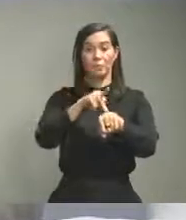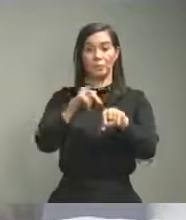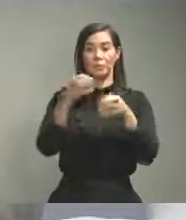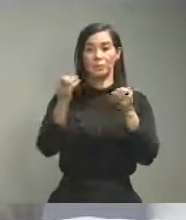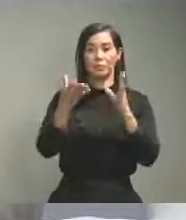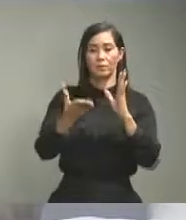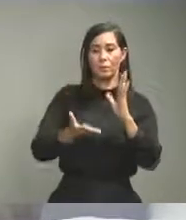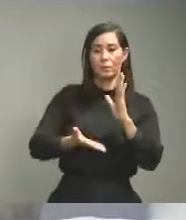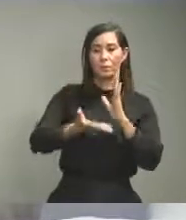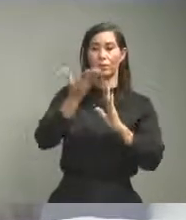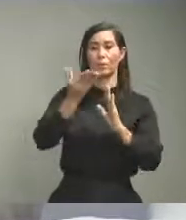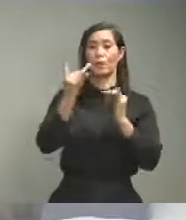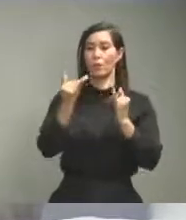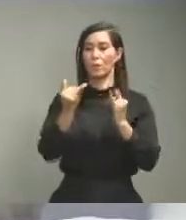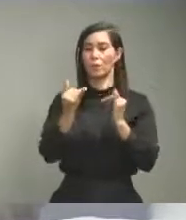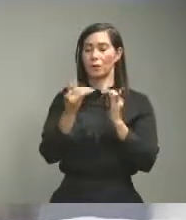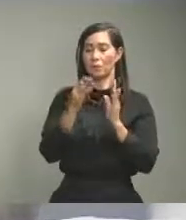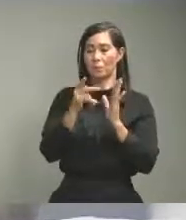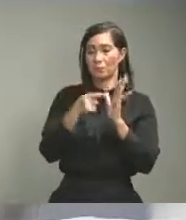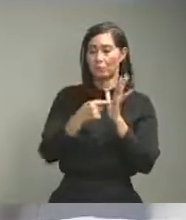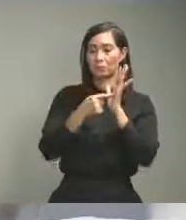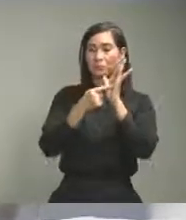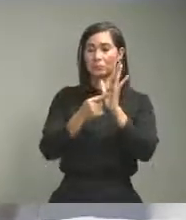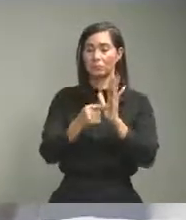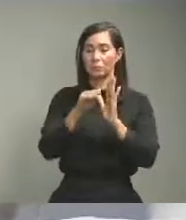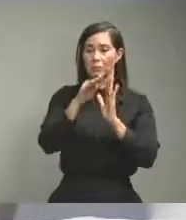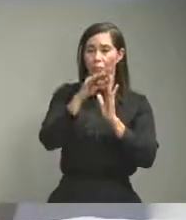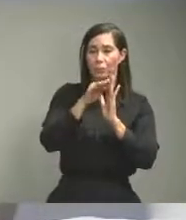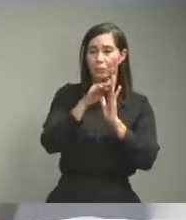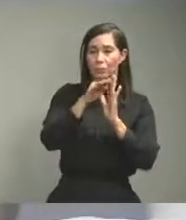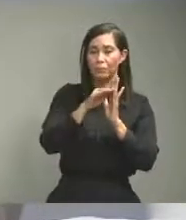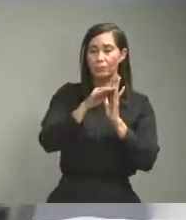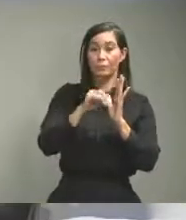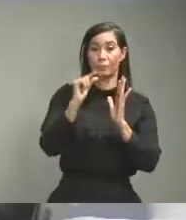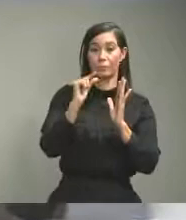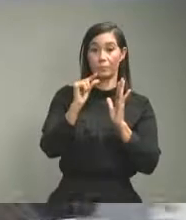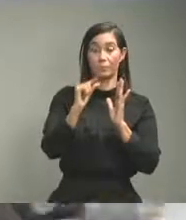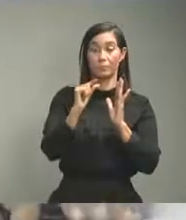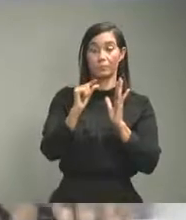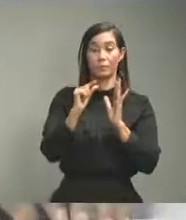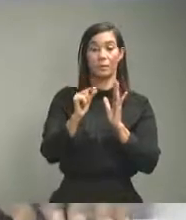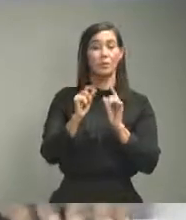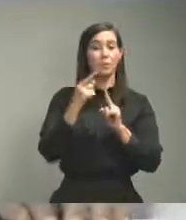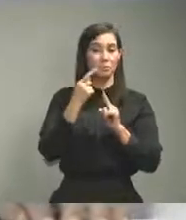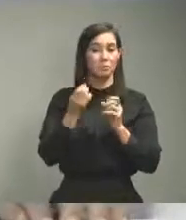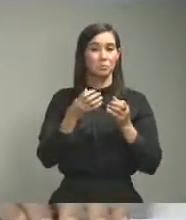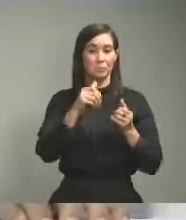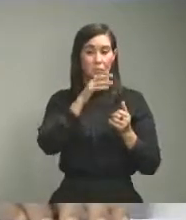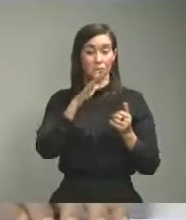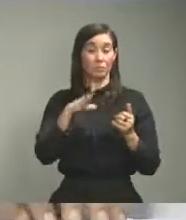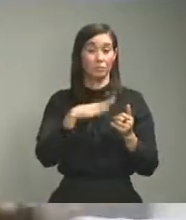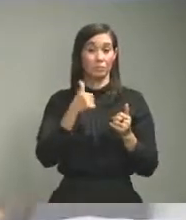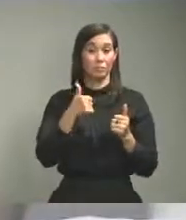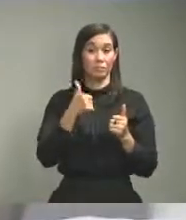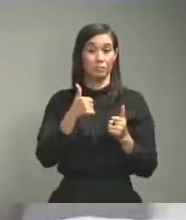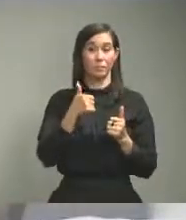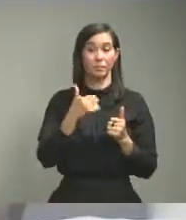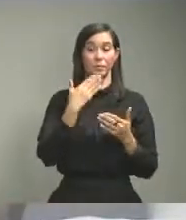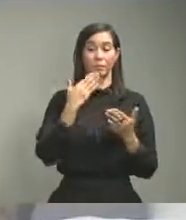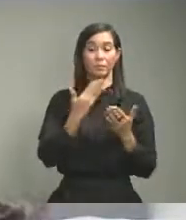al alza empieza a dar muestra de descensos y eso es algo muy positivo que debemos